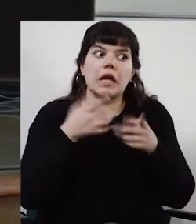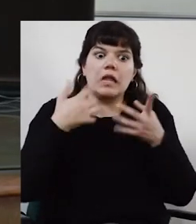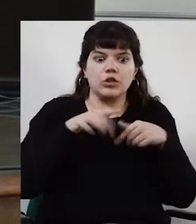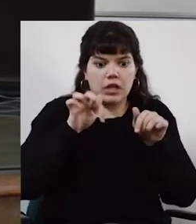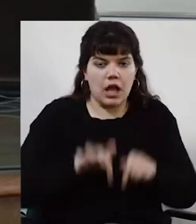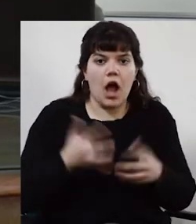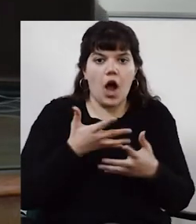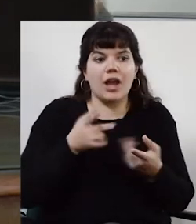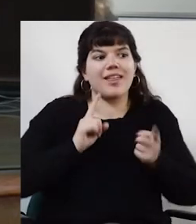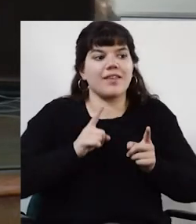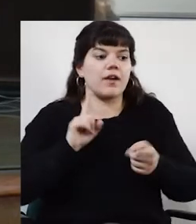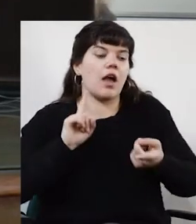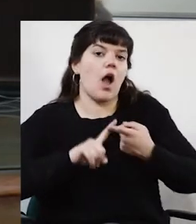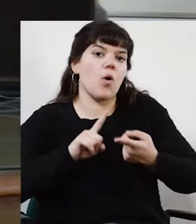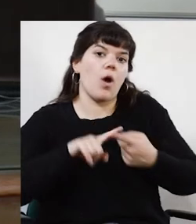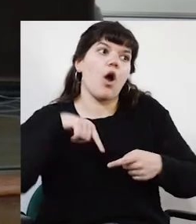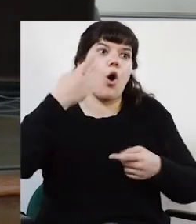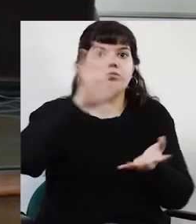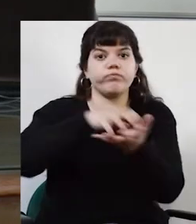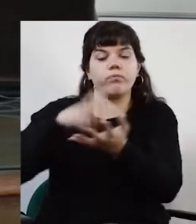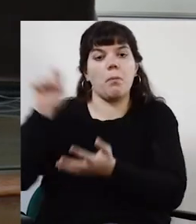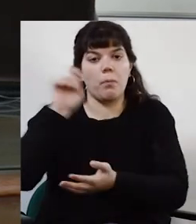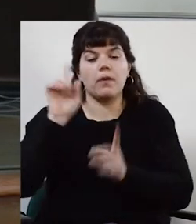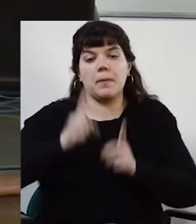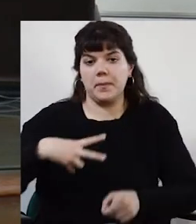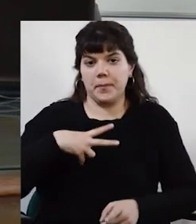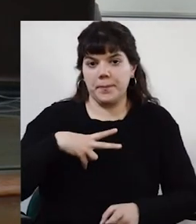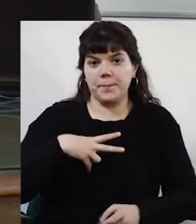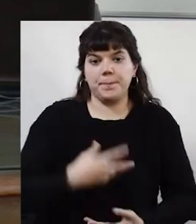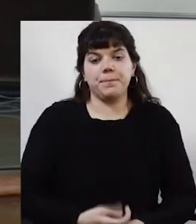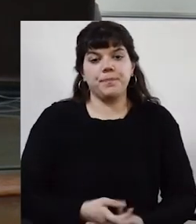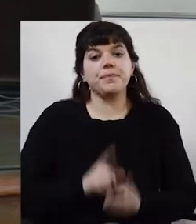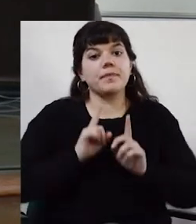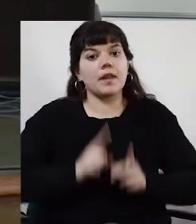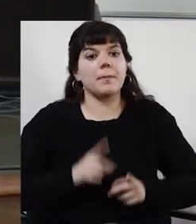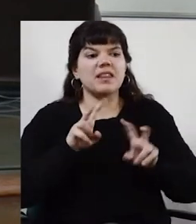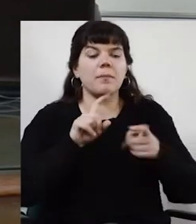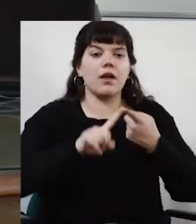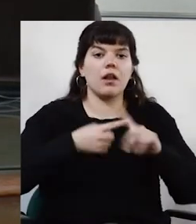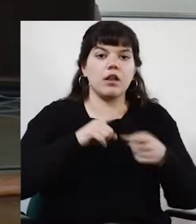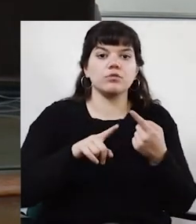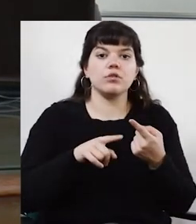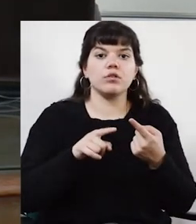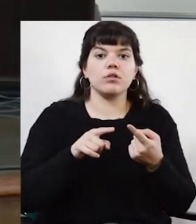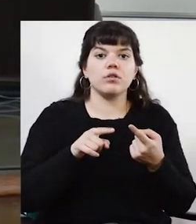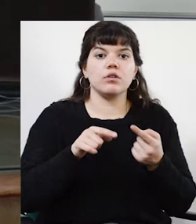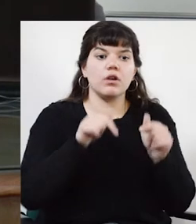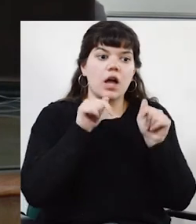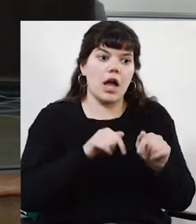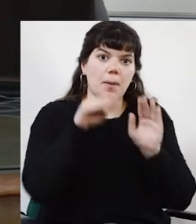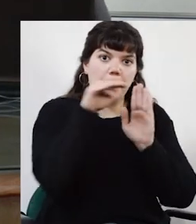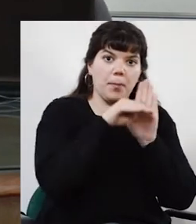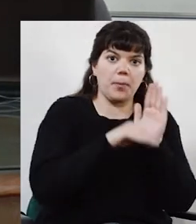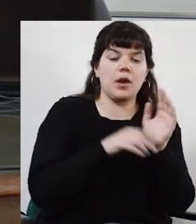acuerdos con diferentes organismos públicos y privados. También en relación a los